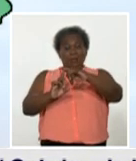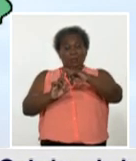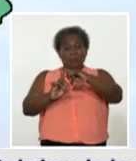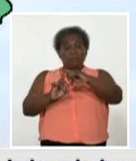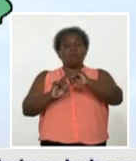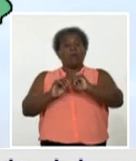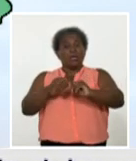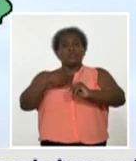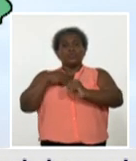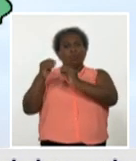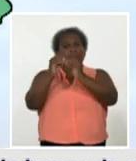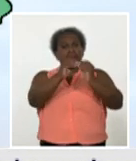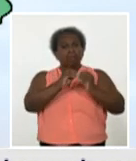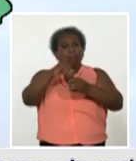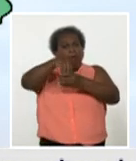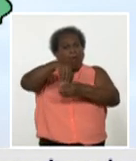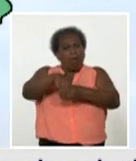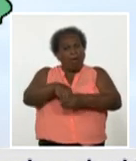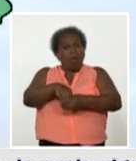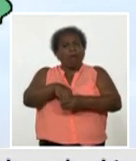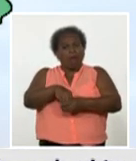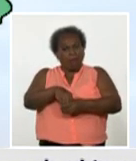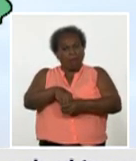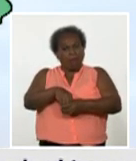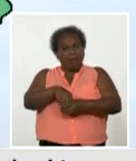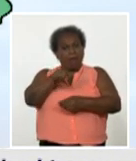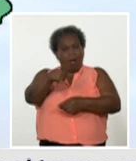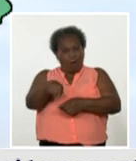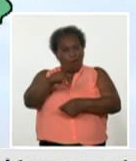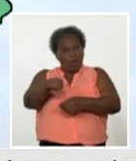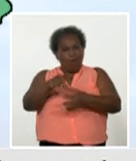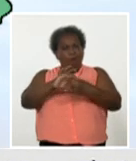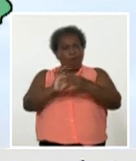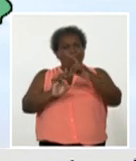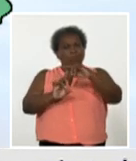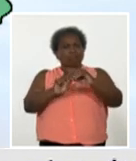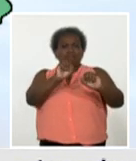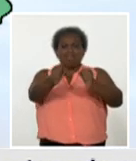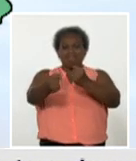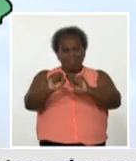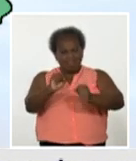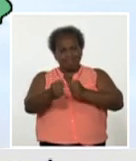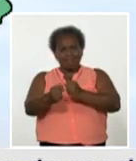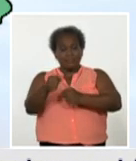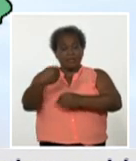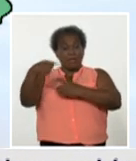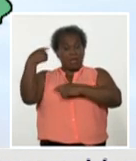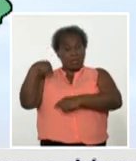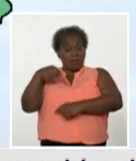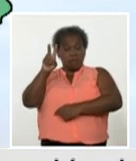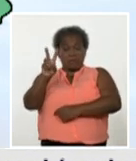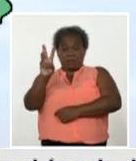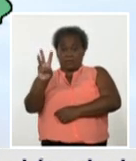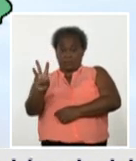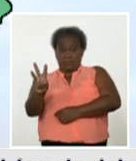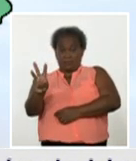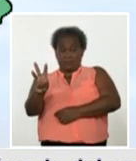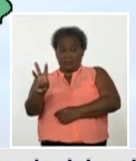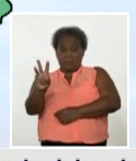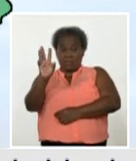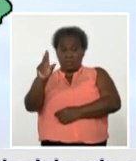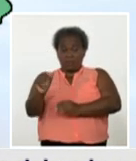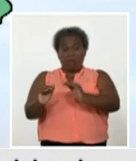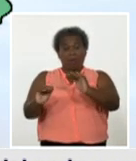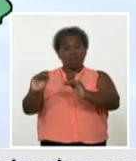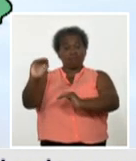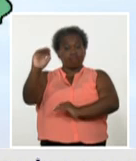importante, pues ha controlado la pandemia. Ayer con 23 casos, representa una cifra muy elevada.